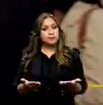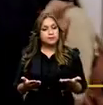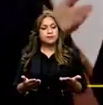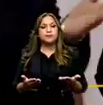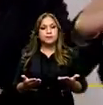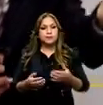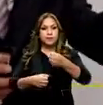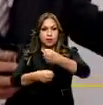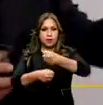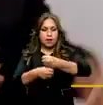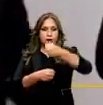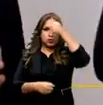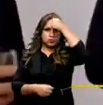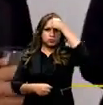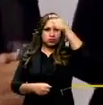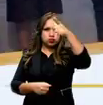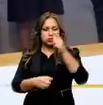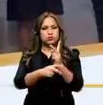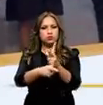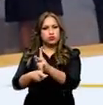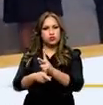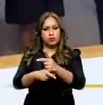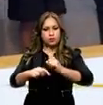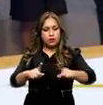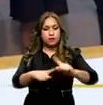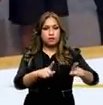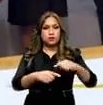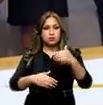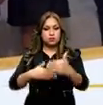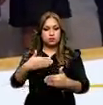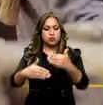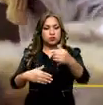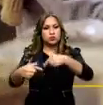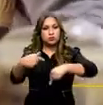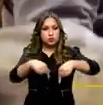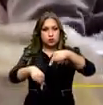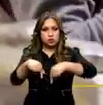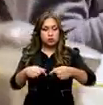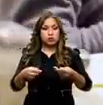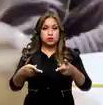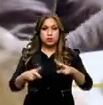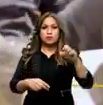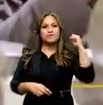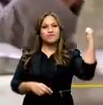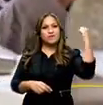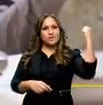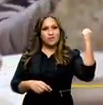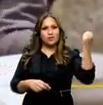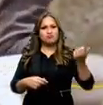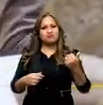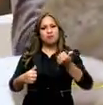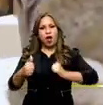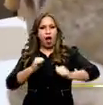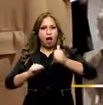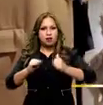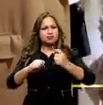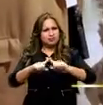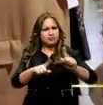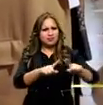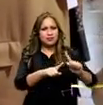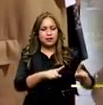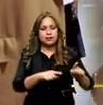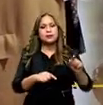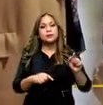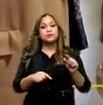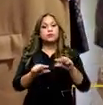Preservar el trabajo intelectual, diferenciando los procesos creativos científicos de los artísticos, fue uno de los aportes de un grupo de